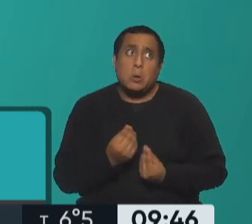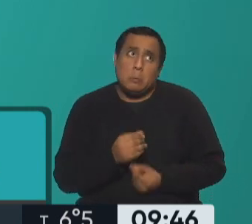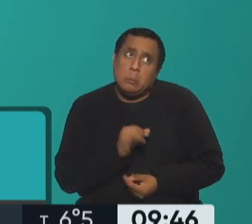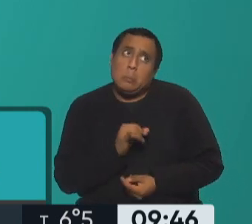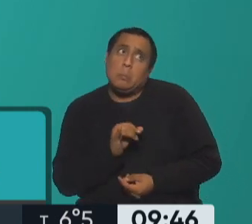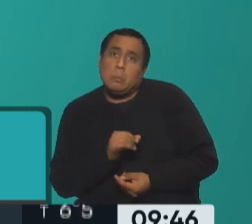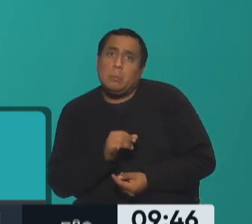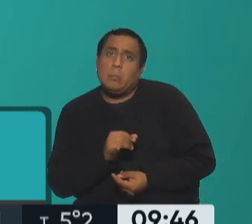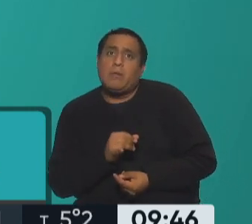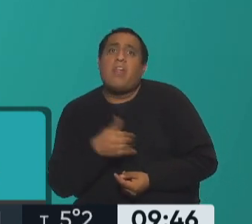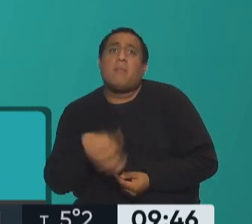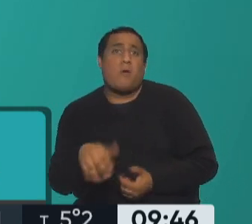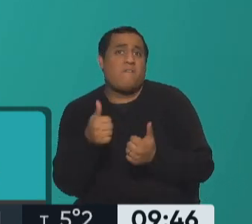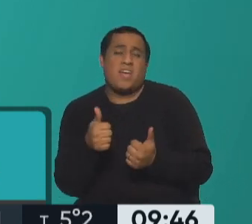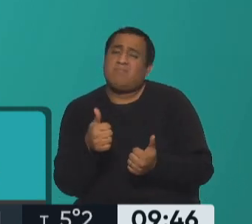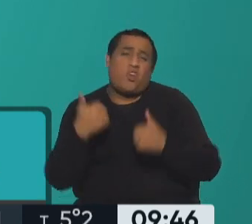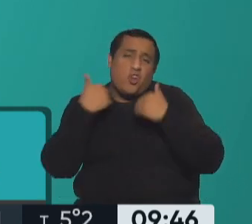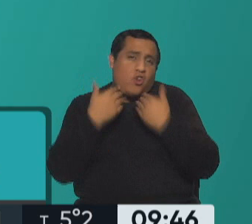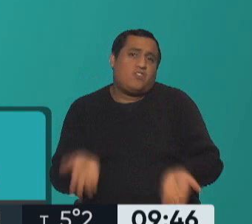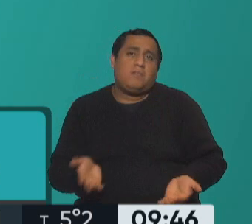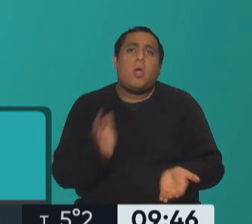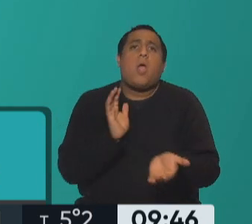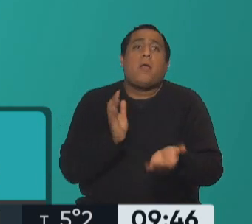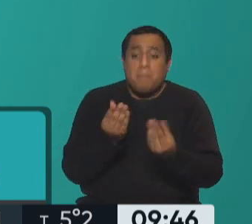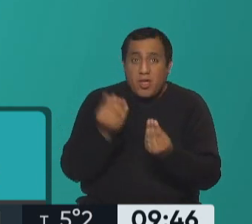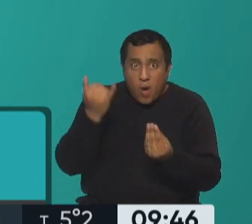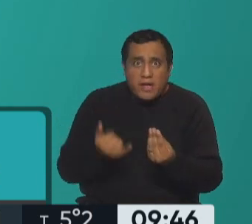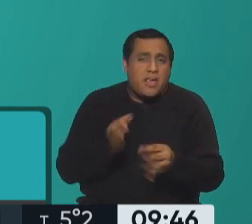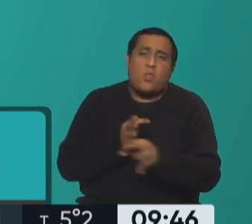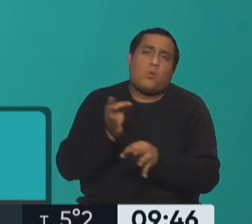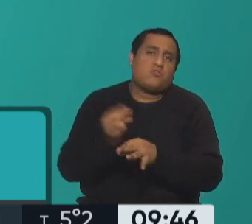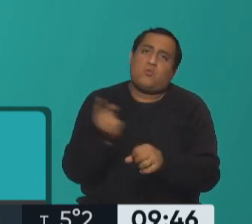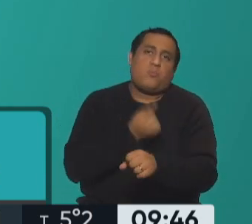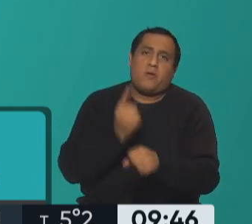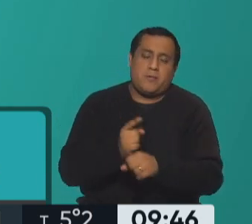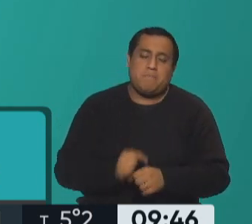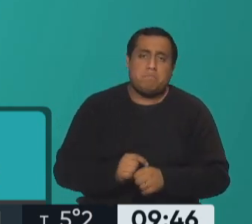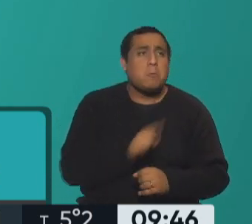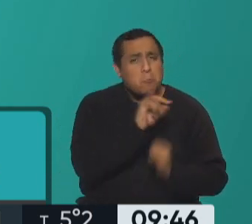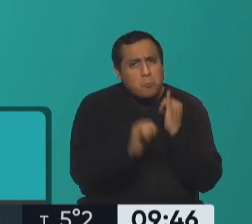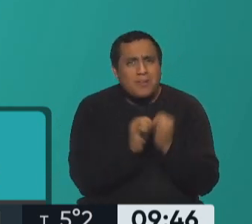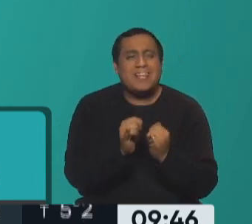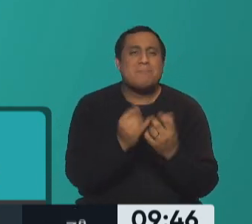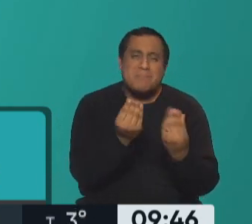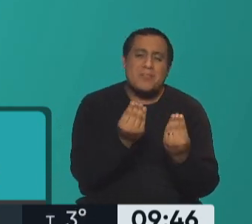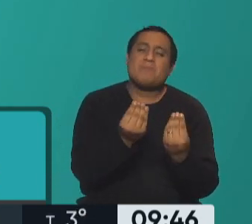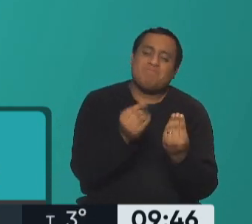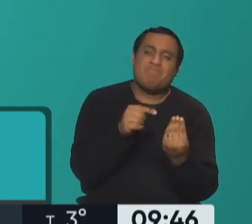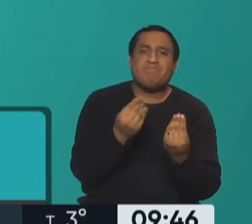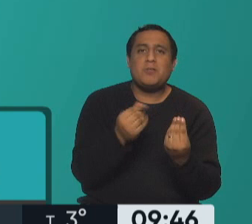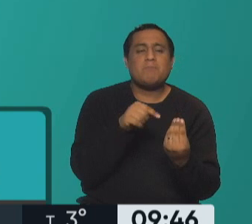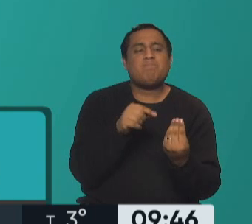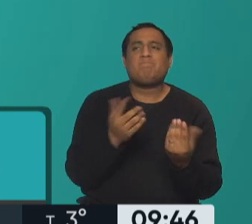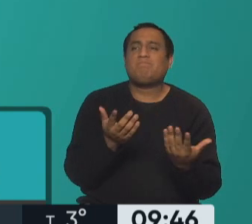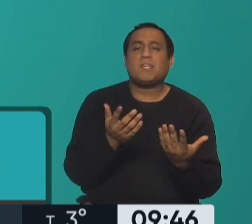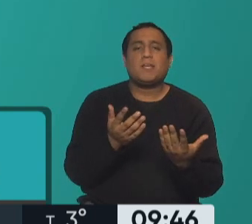patas cortas por decirlo así, no sirve en realidad para educar. Mirá, hablaste del miedo, ¿no? Y de esta cuestión que a veces es una herramienta que, y